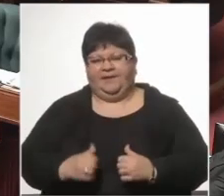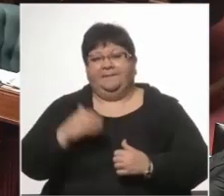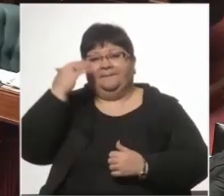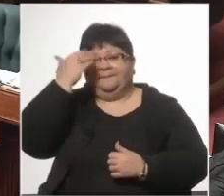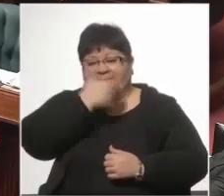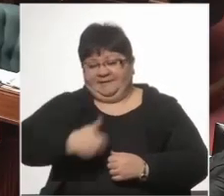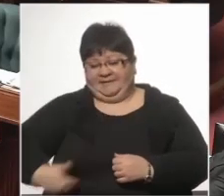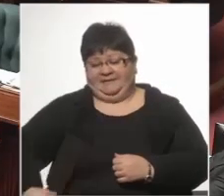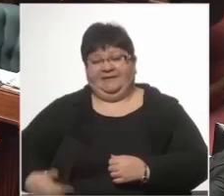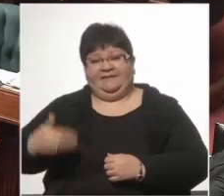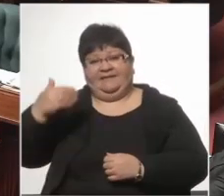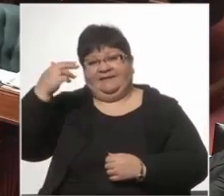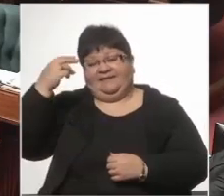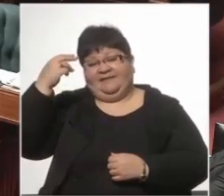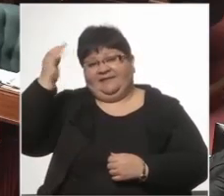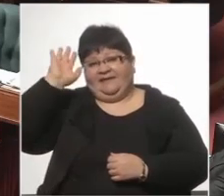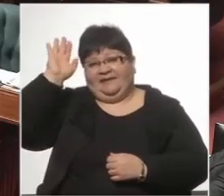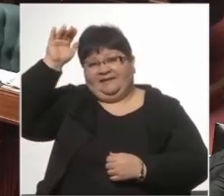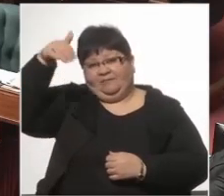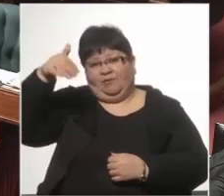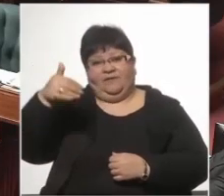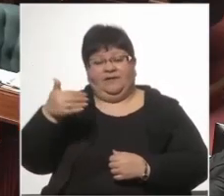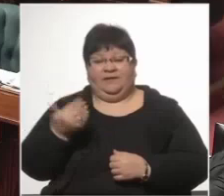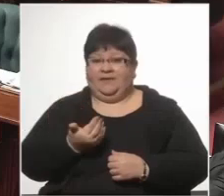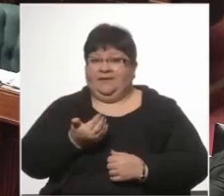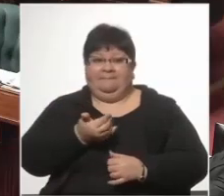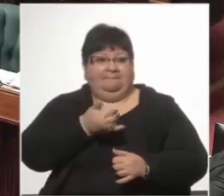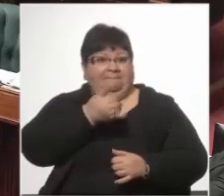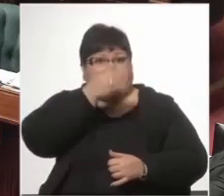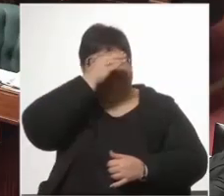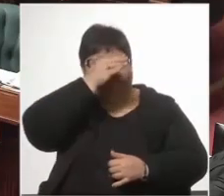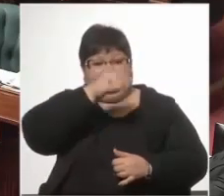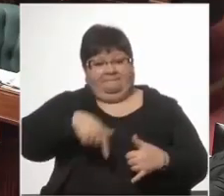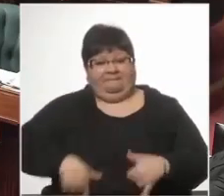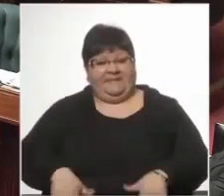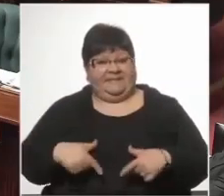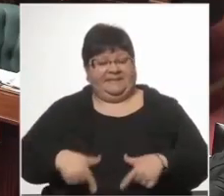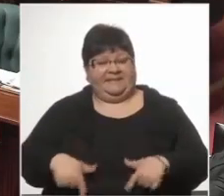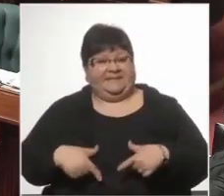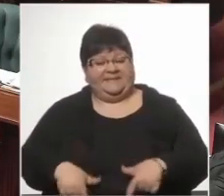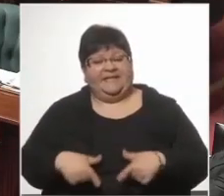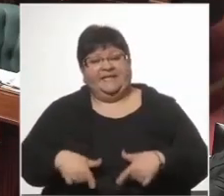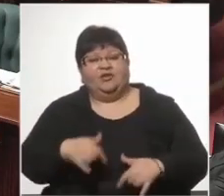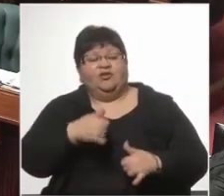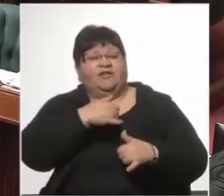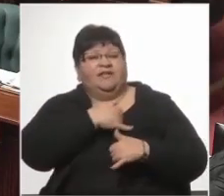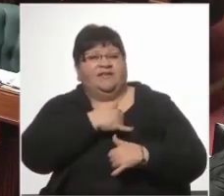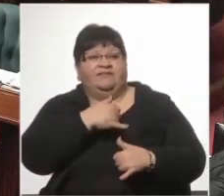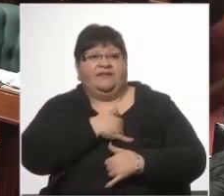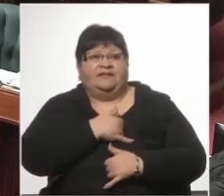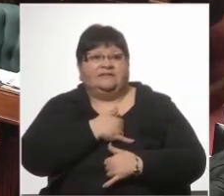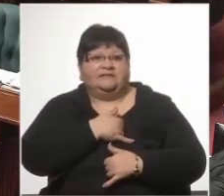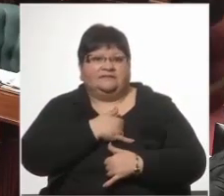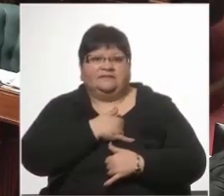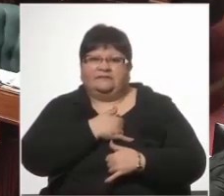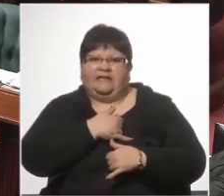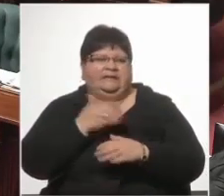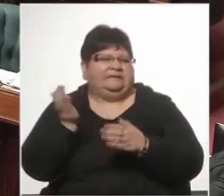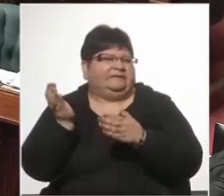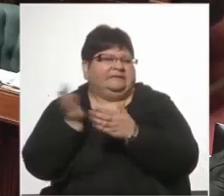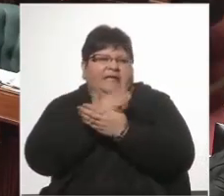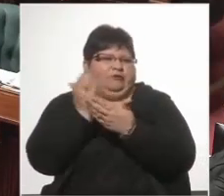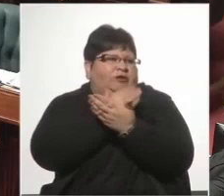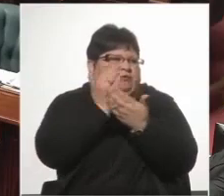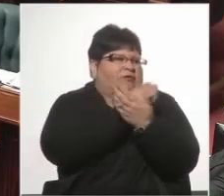República descabezó el Ministerio de Defensa para salvar su omisión de no haber hecho la denuncia